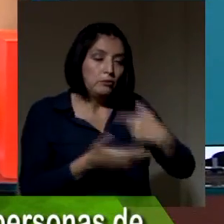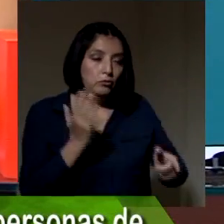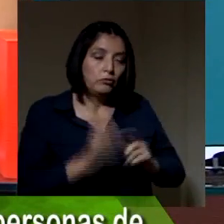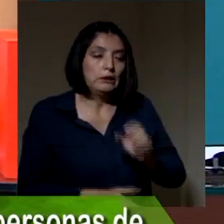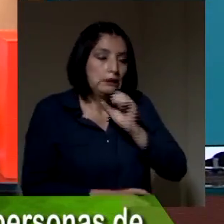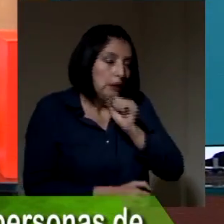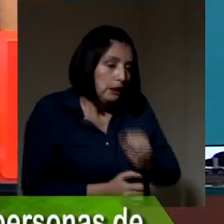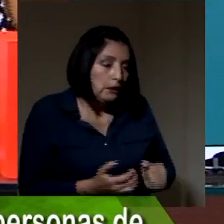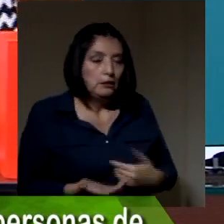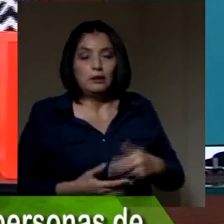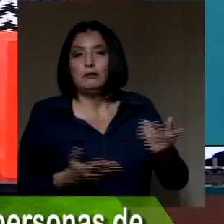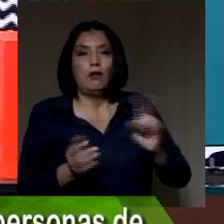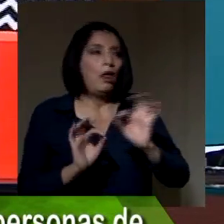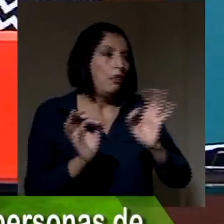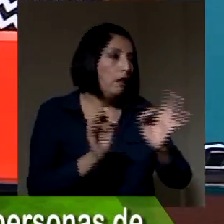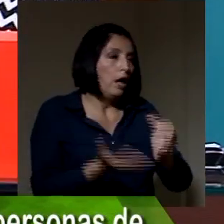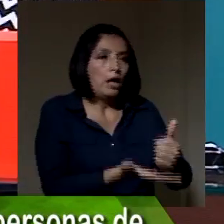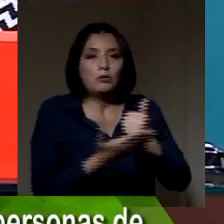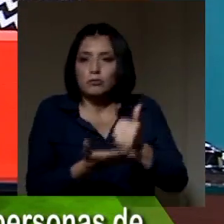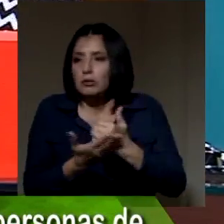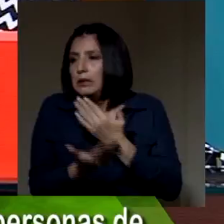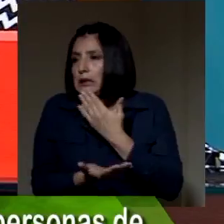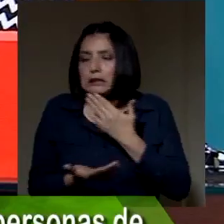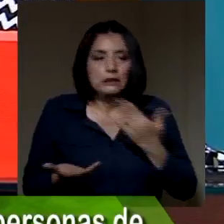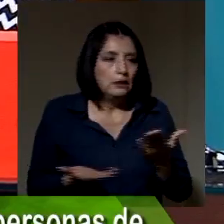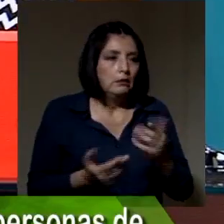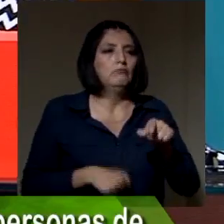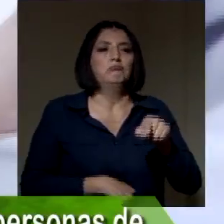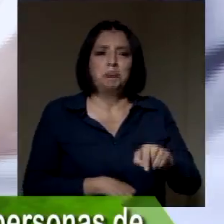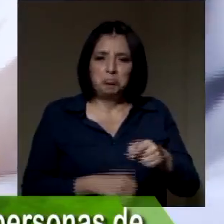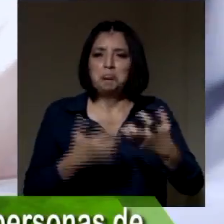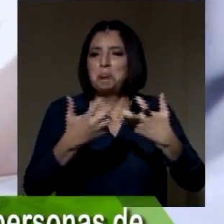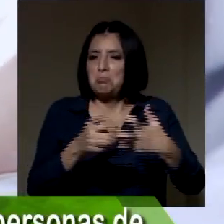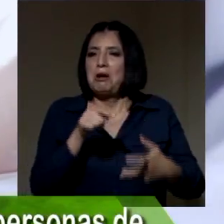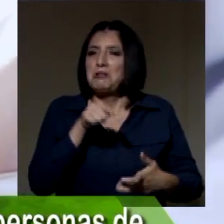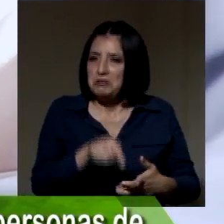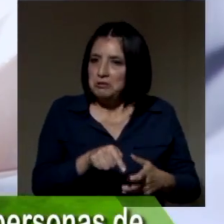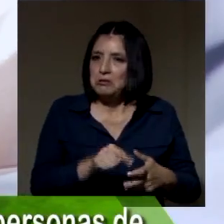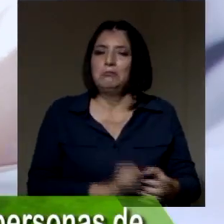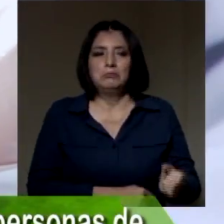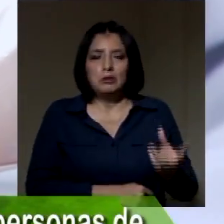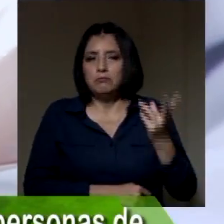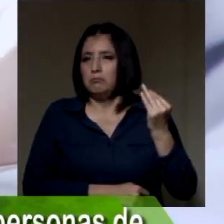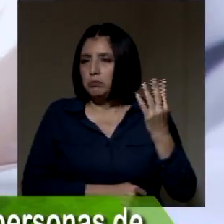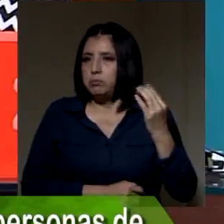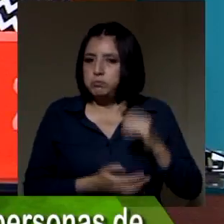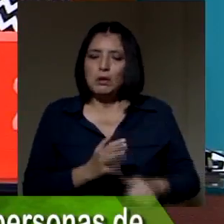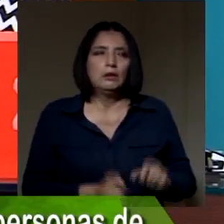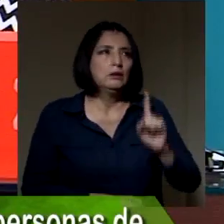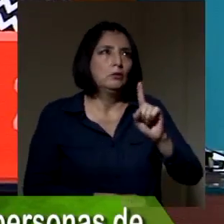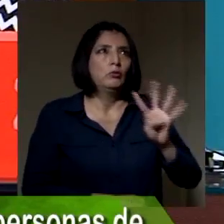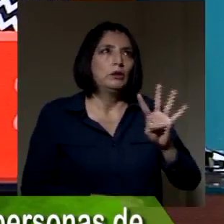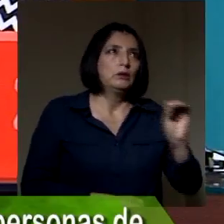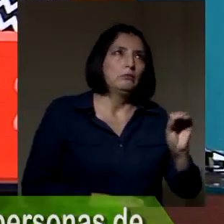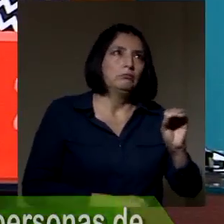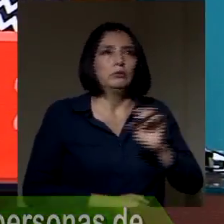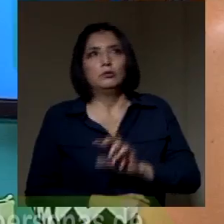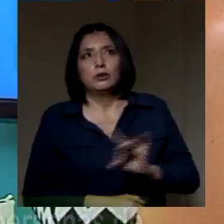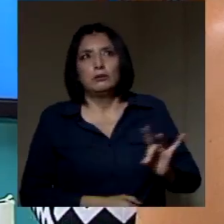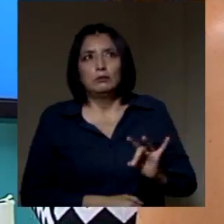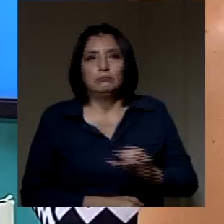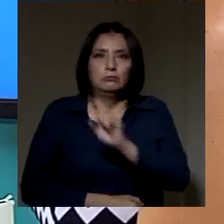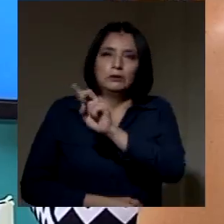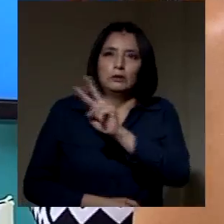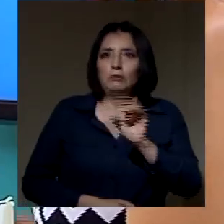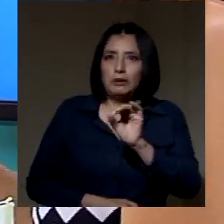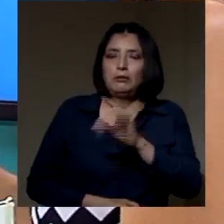edad que no tienen quien le ayude a veces en la casa. Este es un aparatito con parlante. Ciento cuarenta, ochenta, ciento veinte,